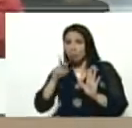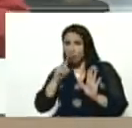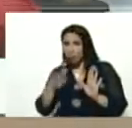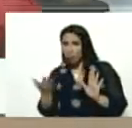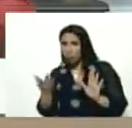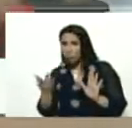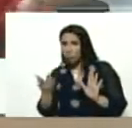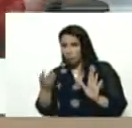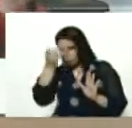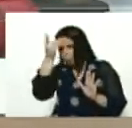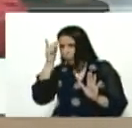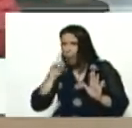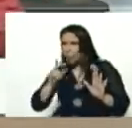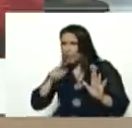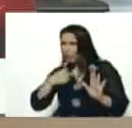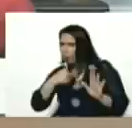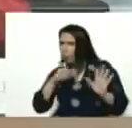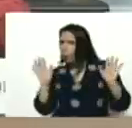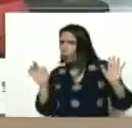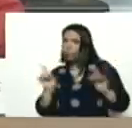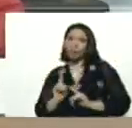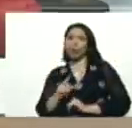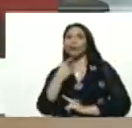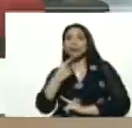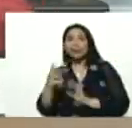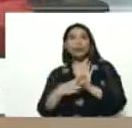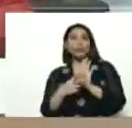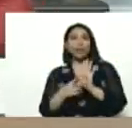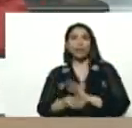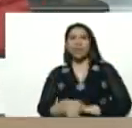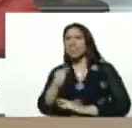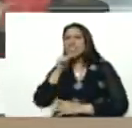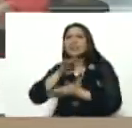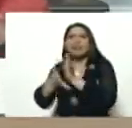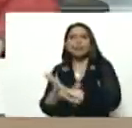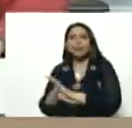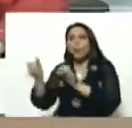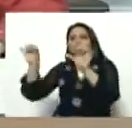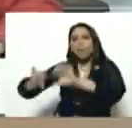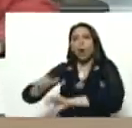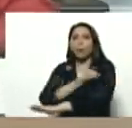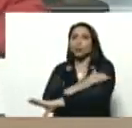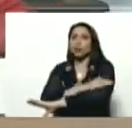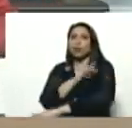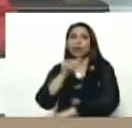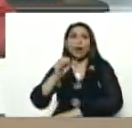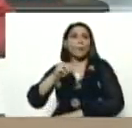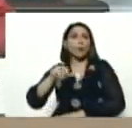ah, Dios dado, miento, no, estoy diciendo la verdad, ¿quién destruyó la oposición? Ramos Alú,